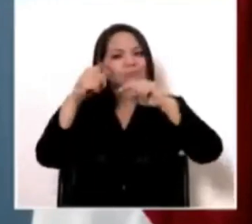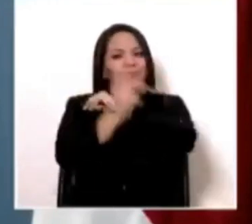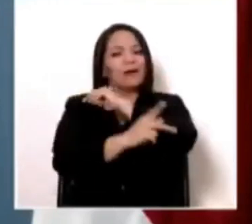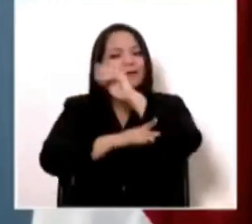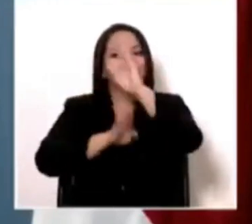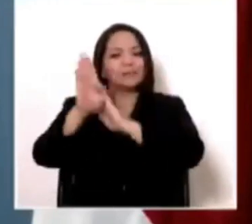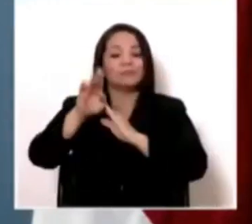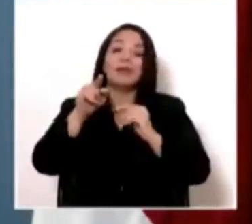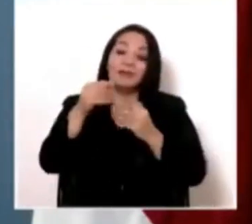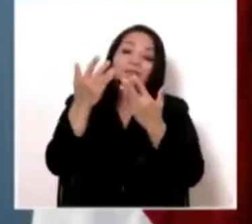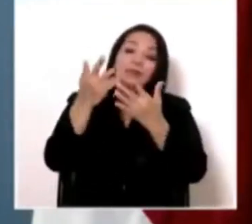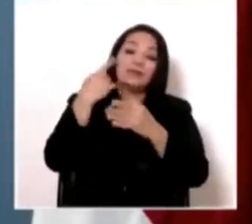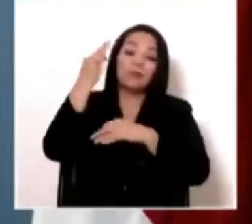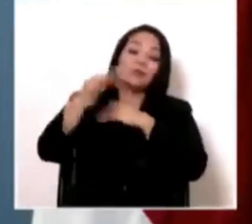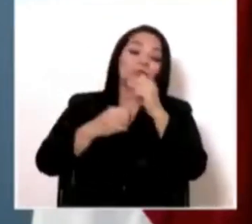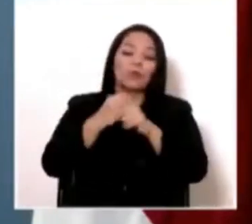esperanza para el año nuevo que yo tengo. Gracias.